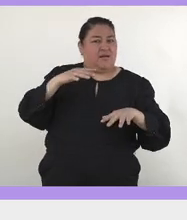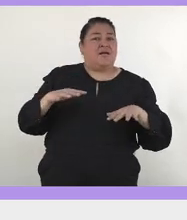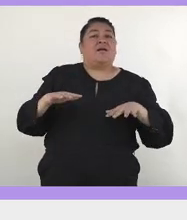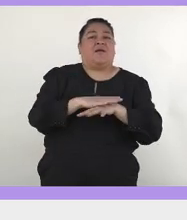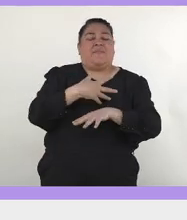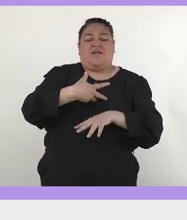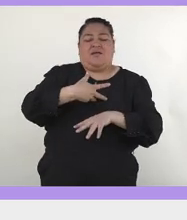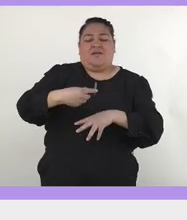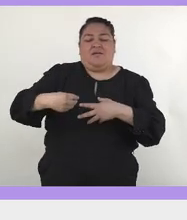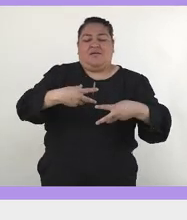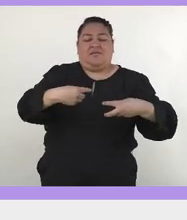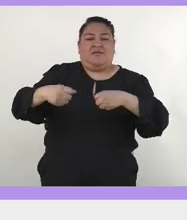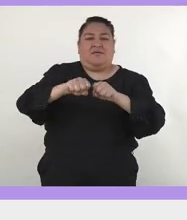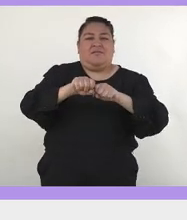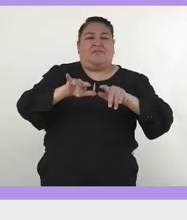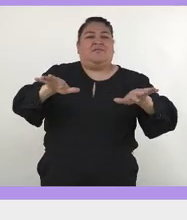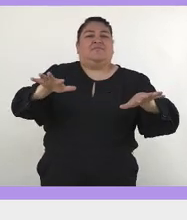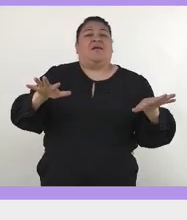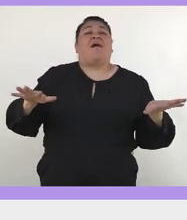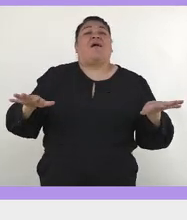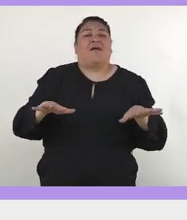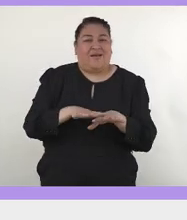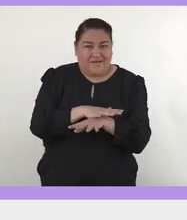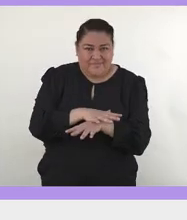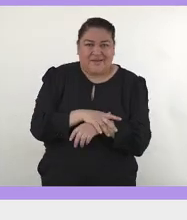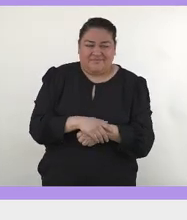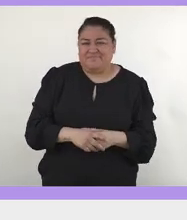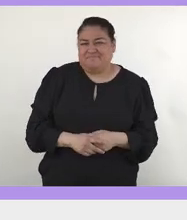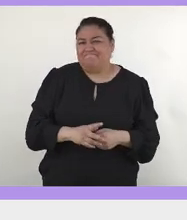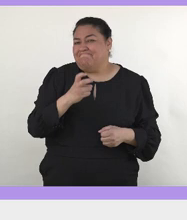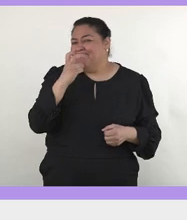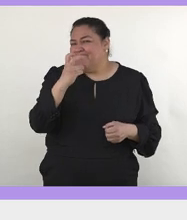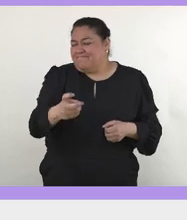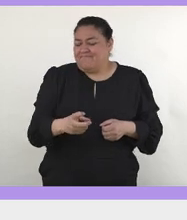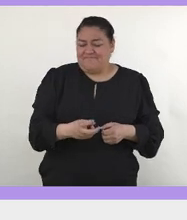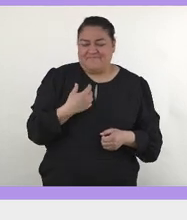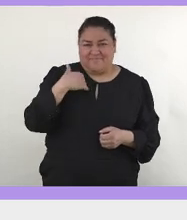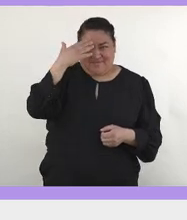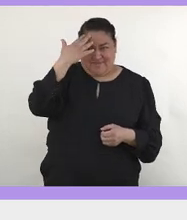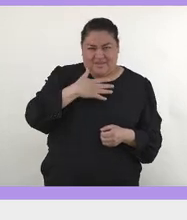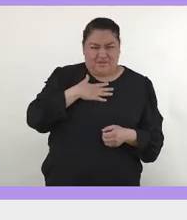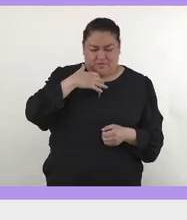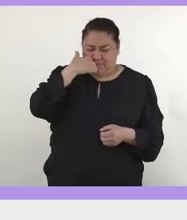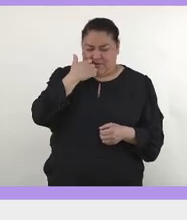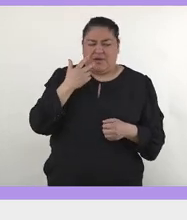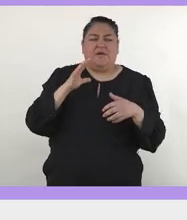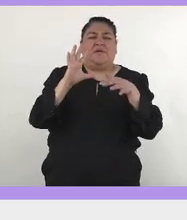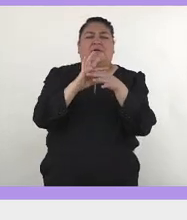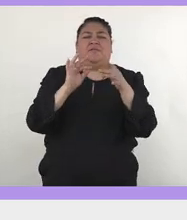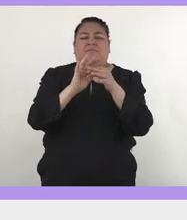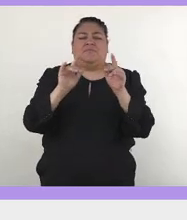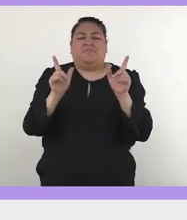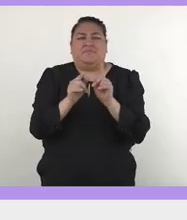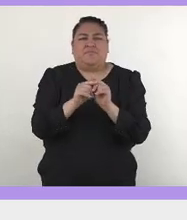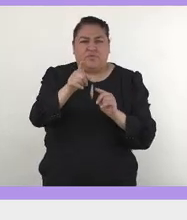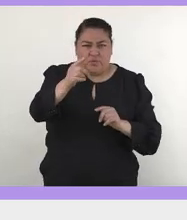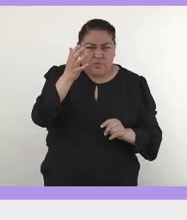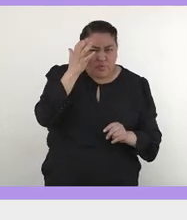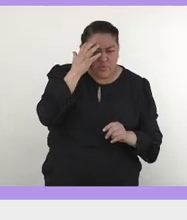Y me gusta cerrar con esta frase. ¿Saben quién es